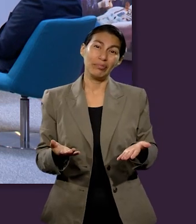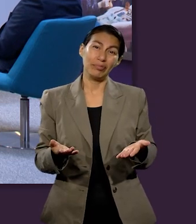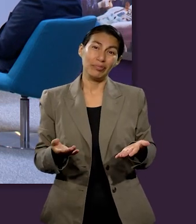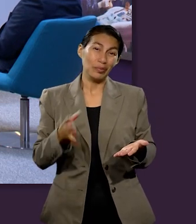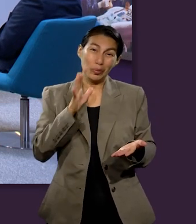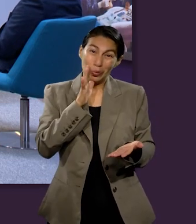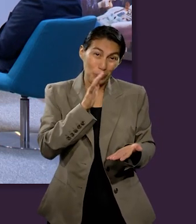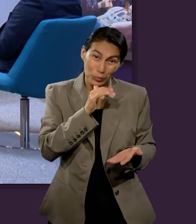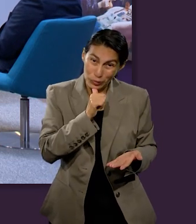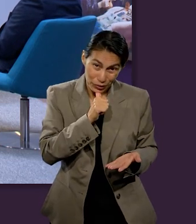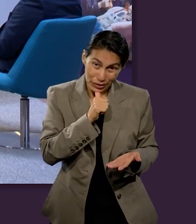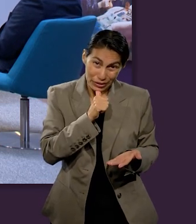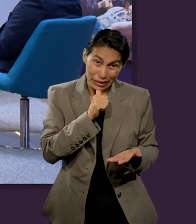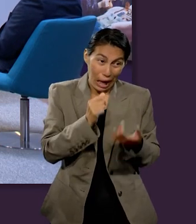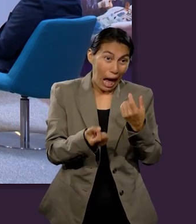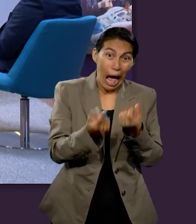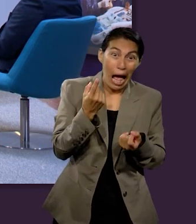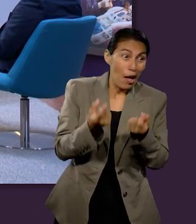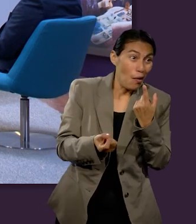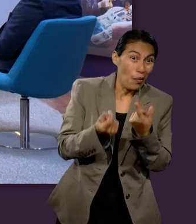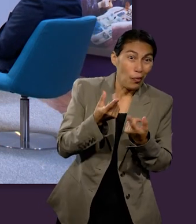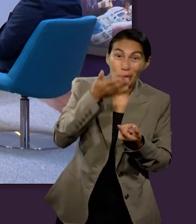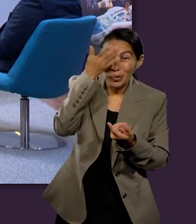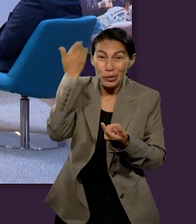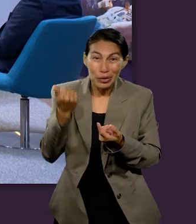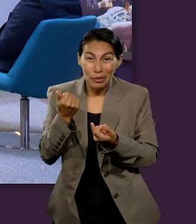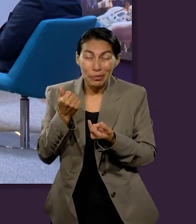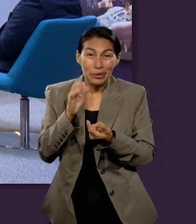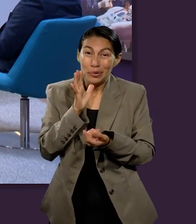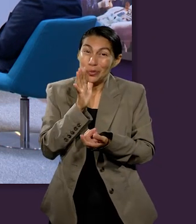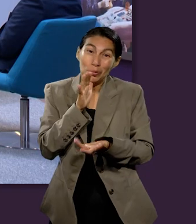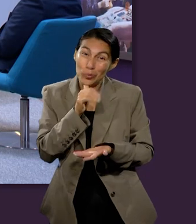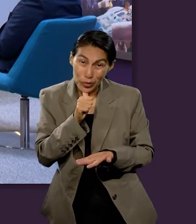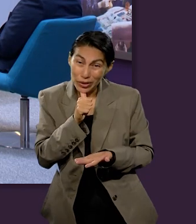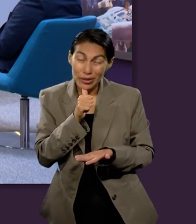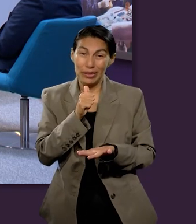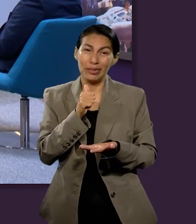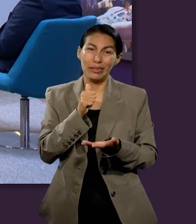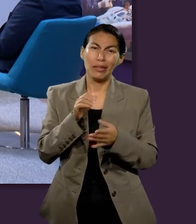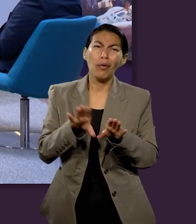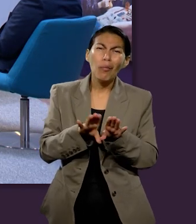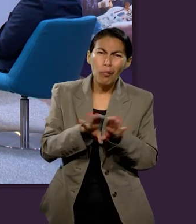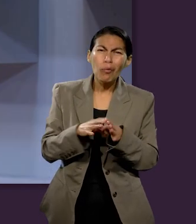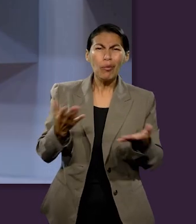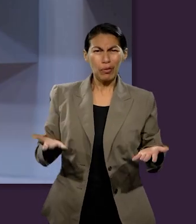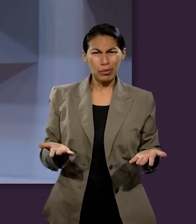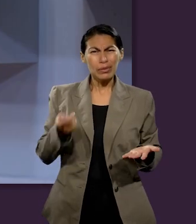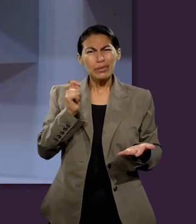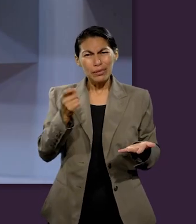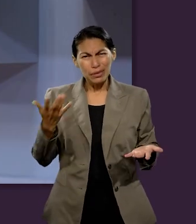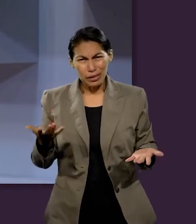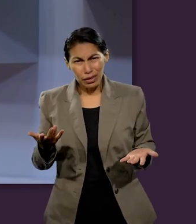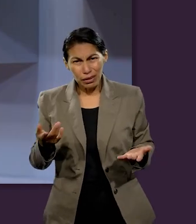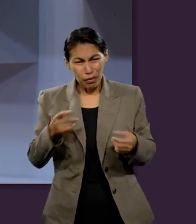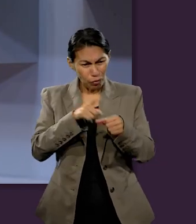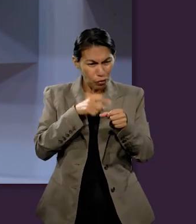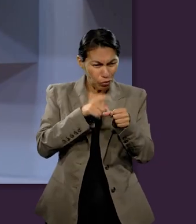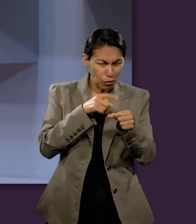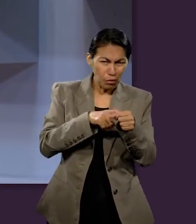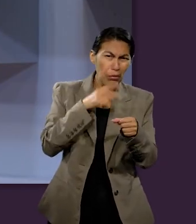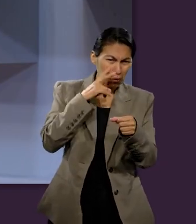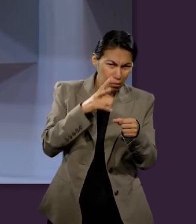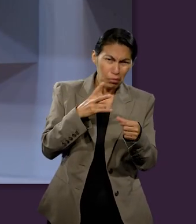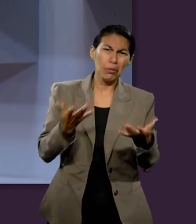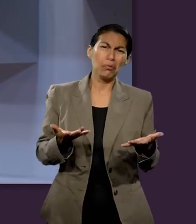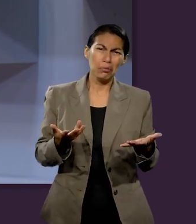Es complicado, ¿no? Porque no podemos tener referencias de algo que jamás hemos